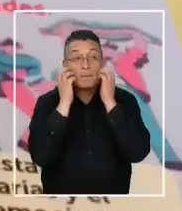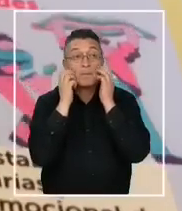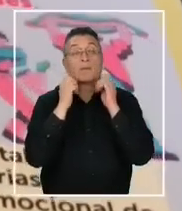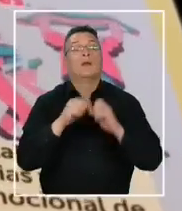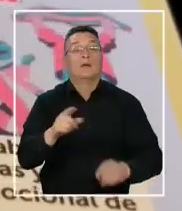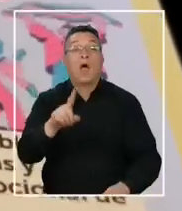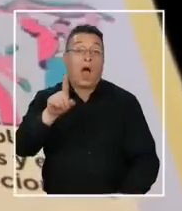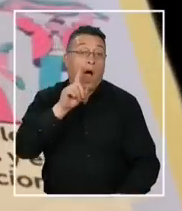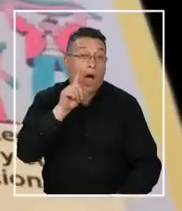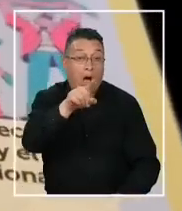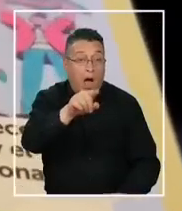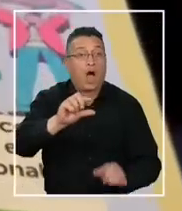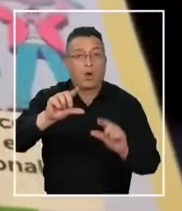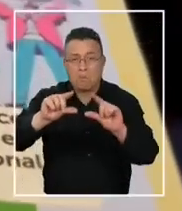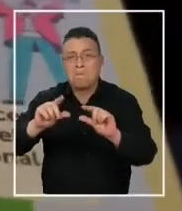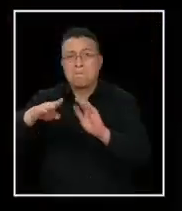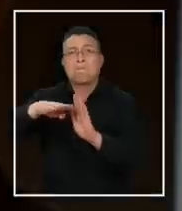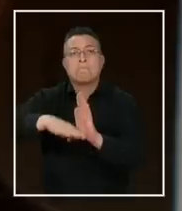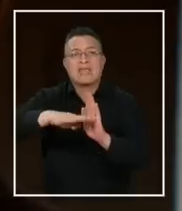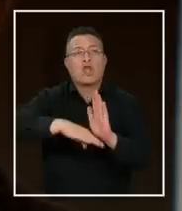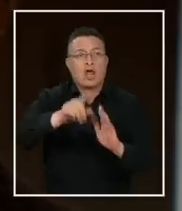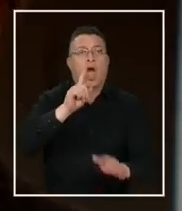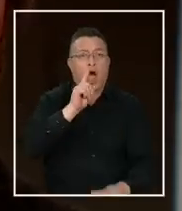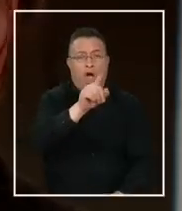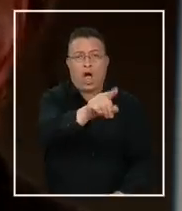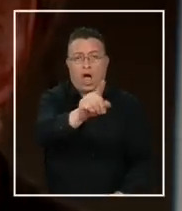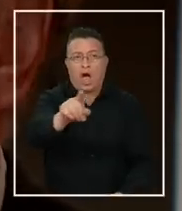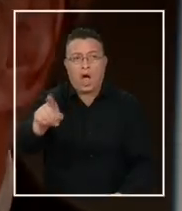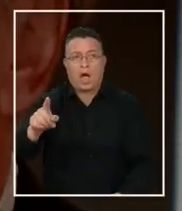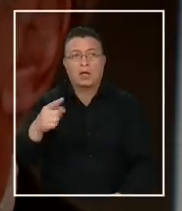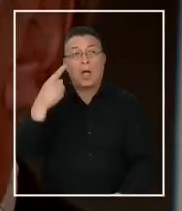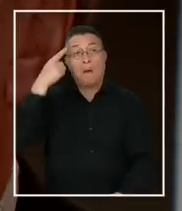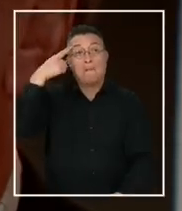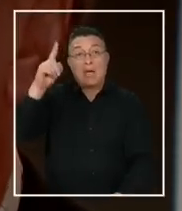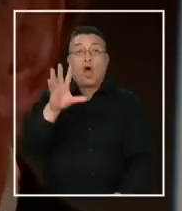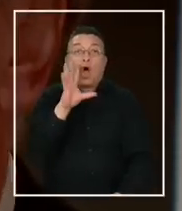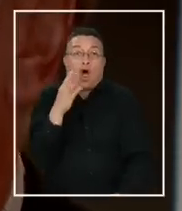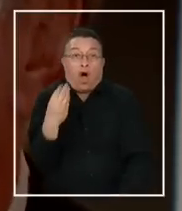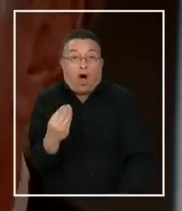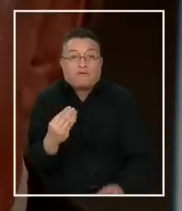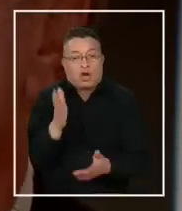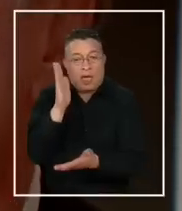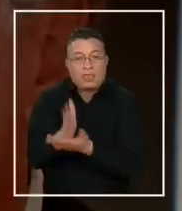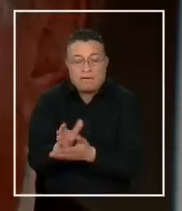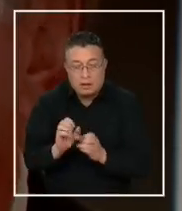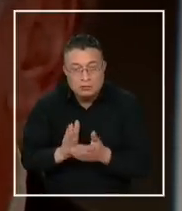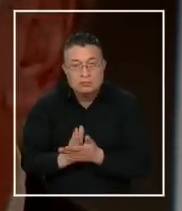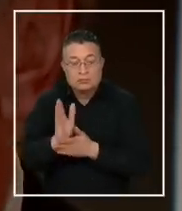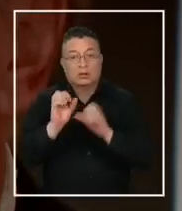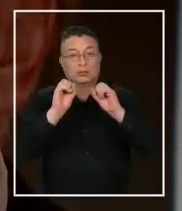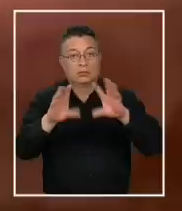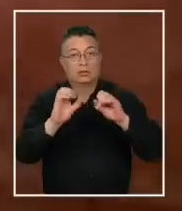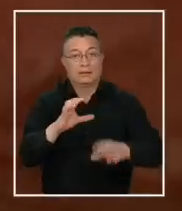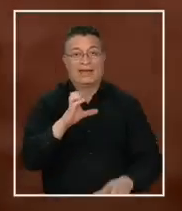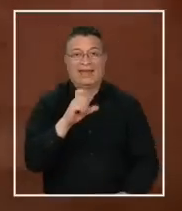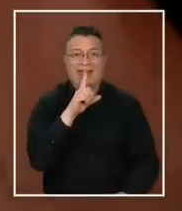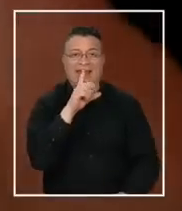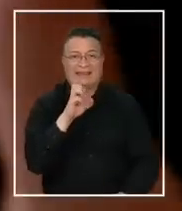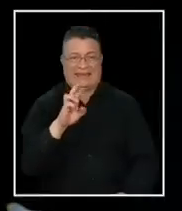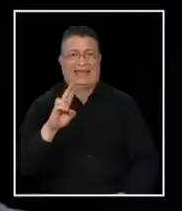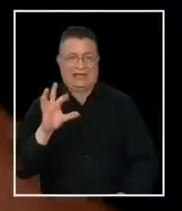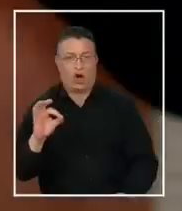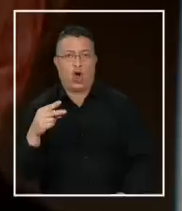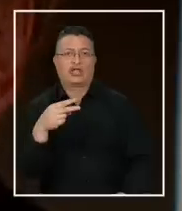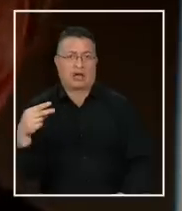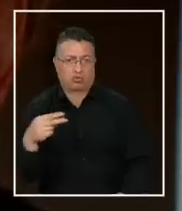También existen minorías, ¿no es cierto?, que son tales y cuales. Pero, lógicamente, que hay que partir enseñando la heterosexualidad. ¿Por qué le vamos